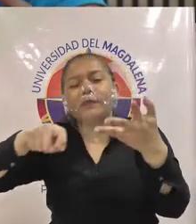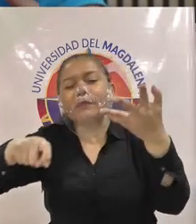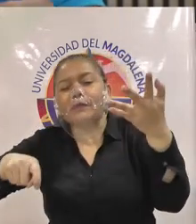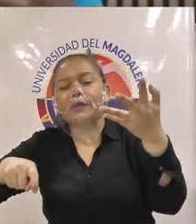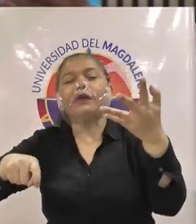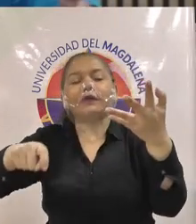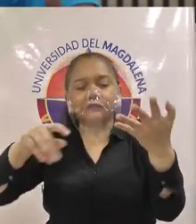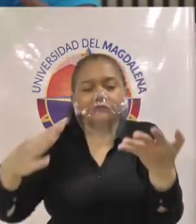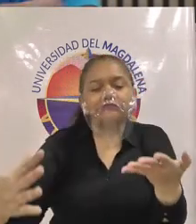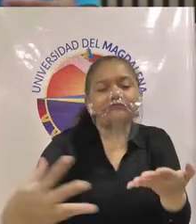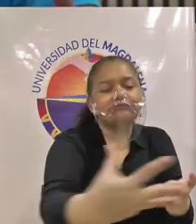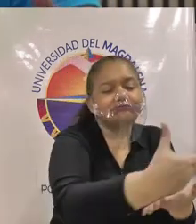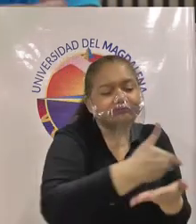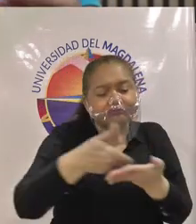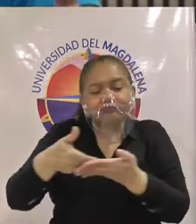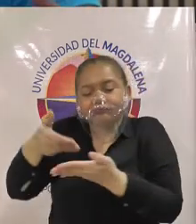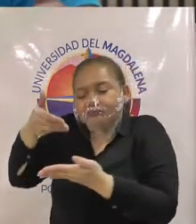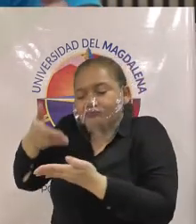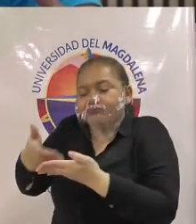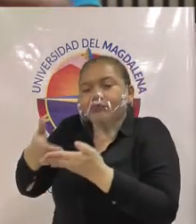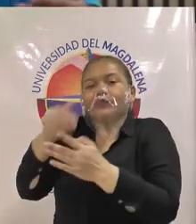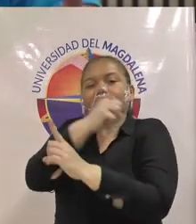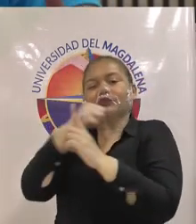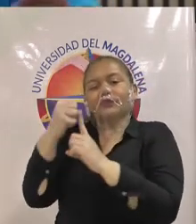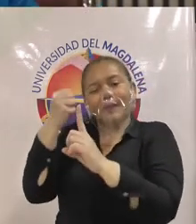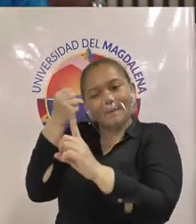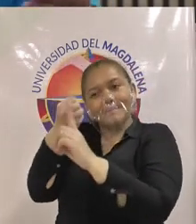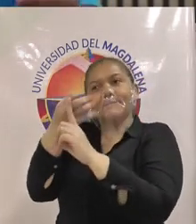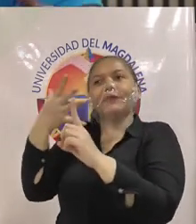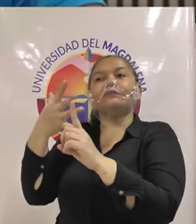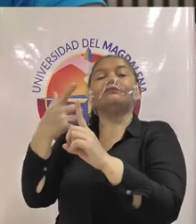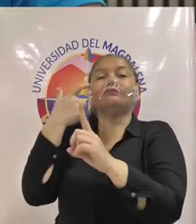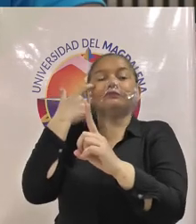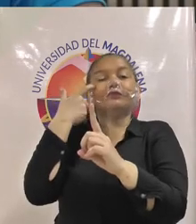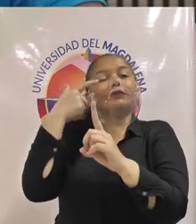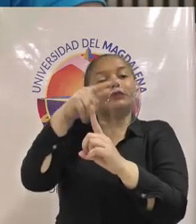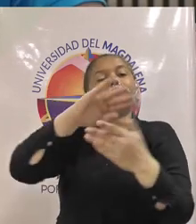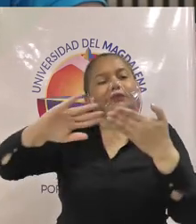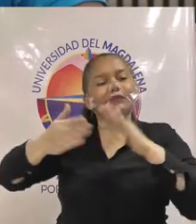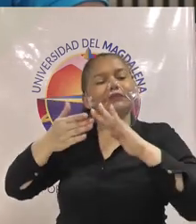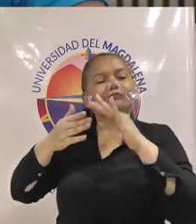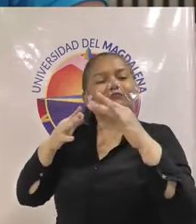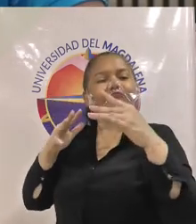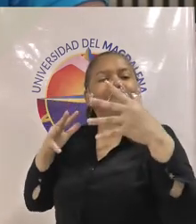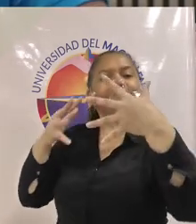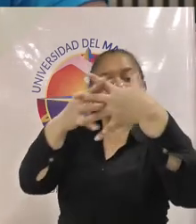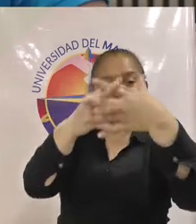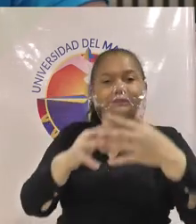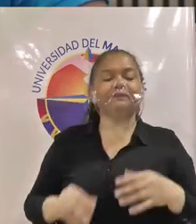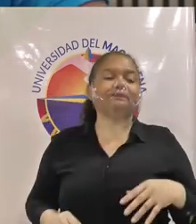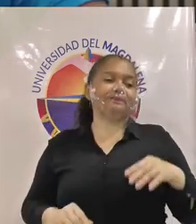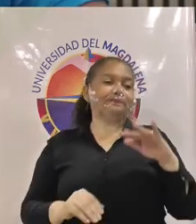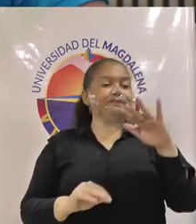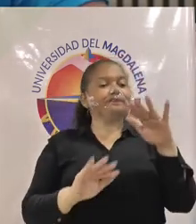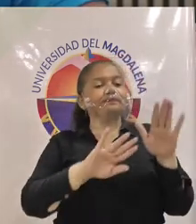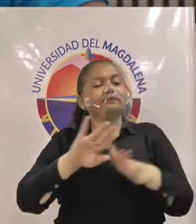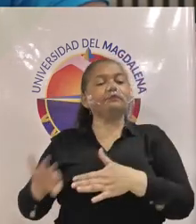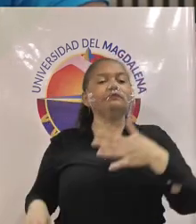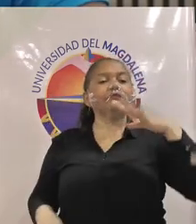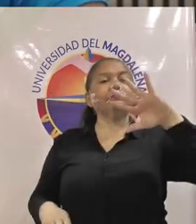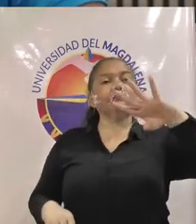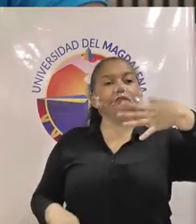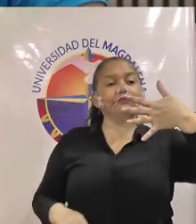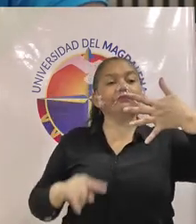realizar un trabajo investigativo de desarrollo social e innovación con las comunidades bueno cuarto eje